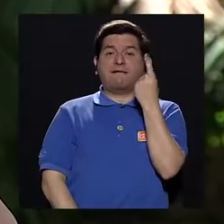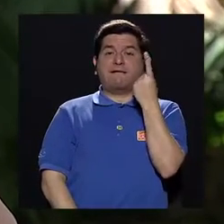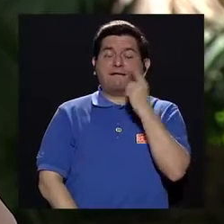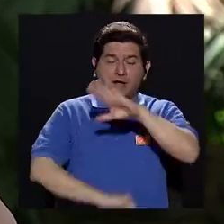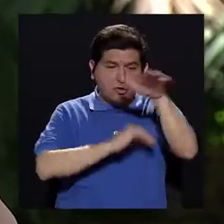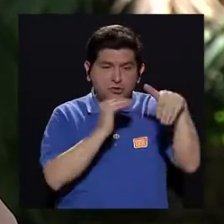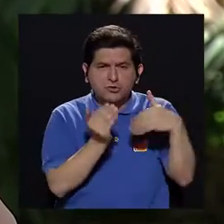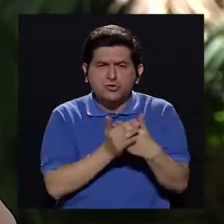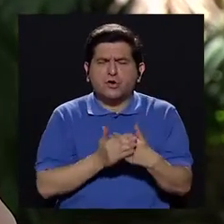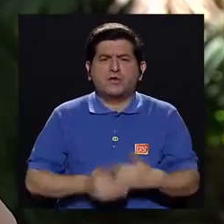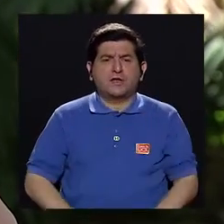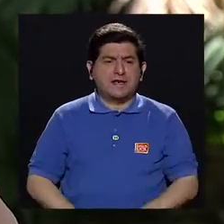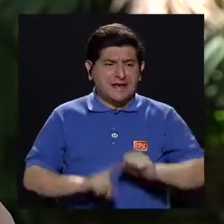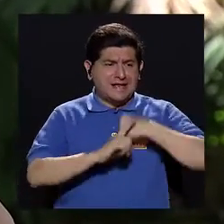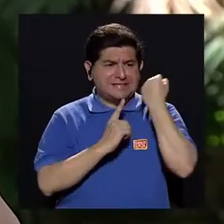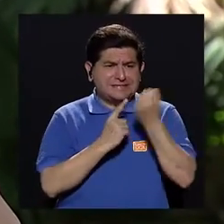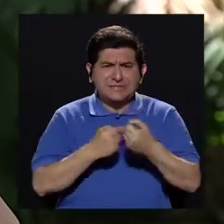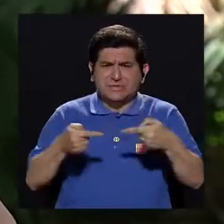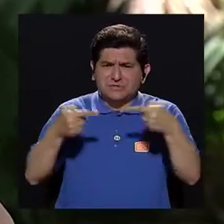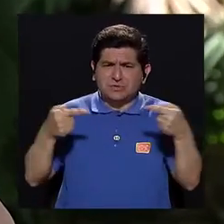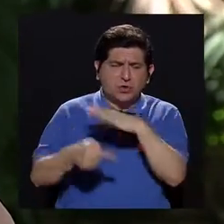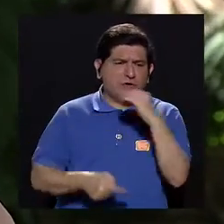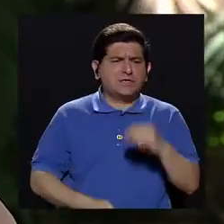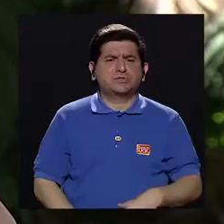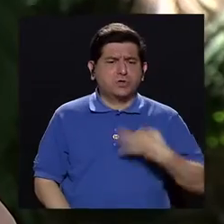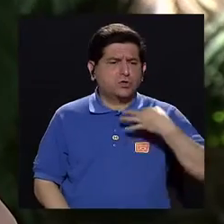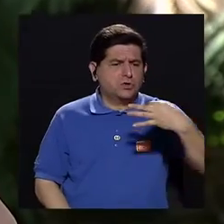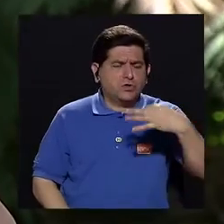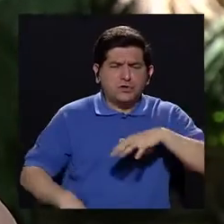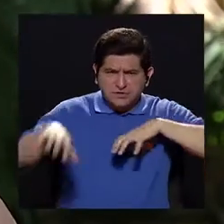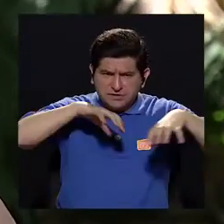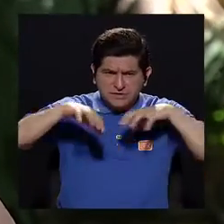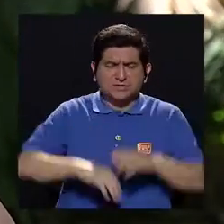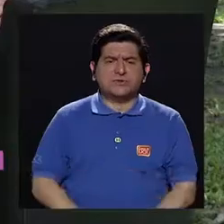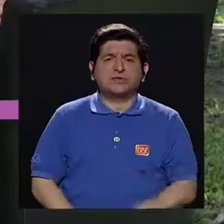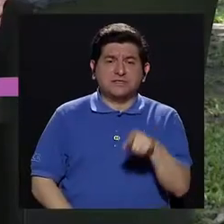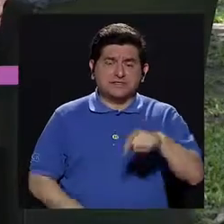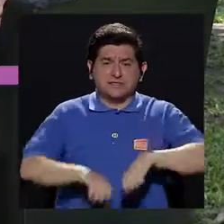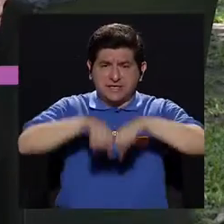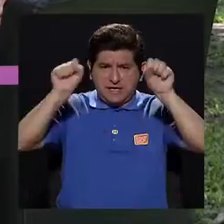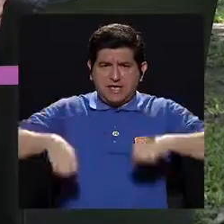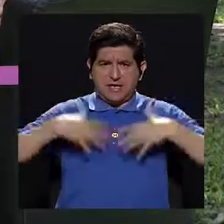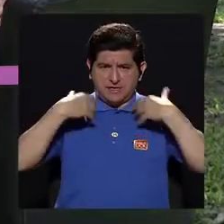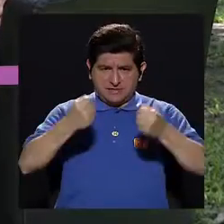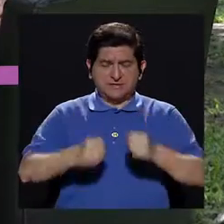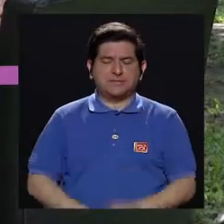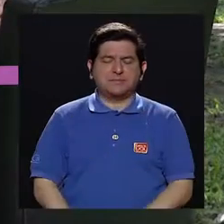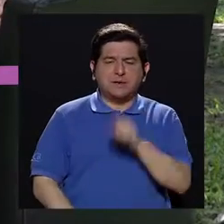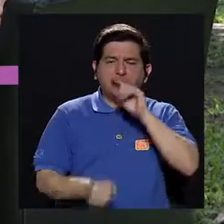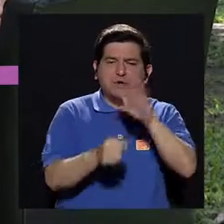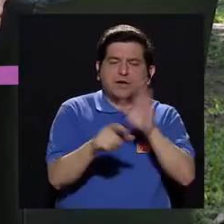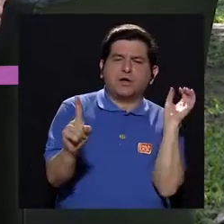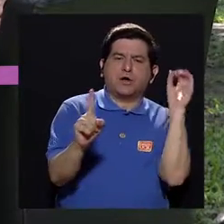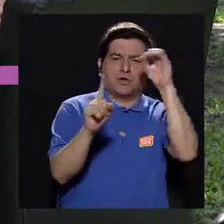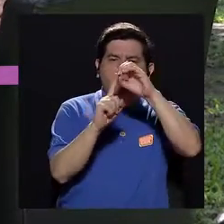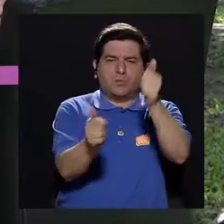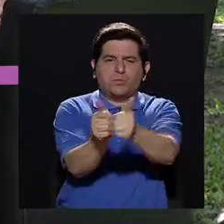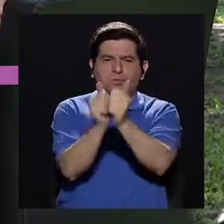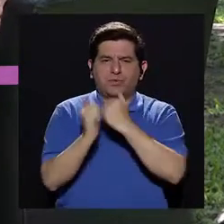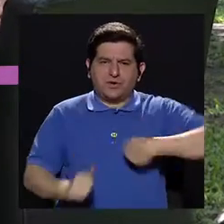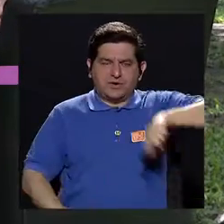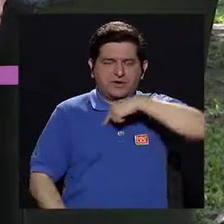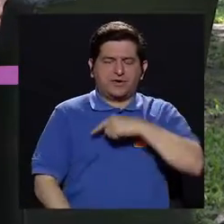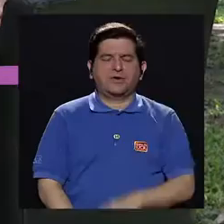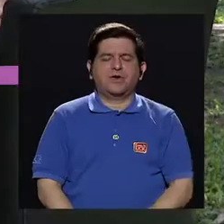todas las adversidades y las cotidianidades que viven en nuestro sistema de salud. Bueno, y para lograr este objetivo nos